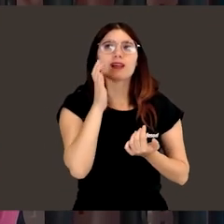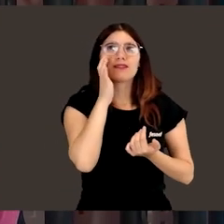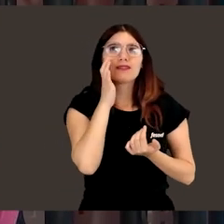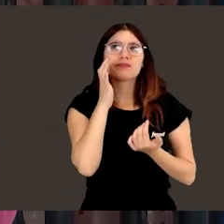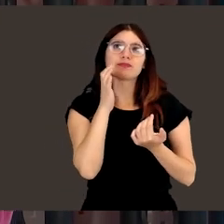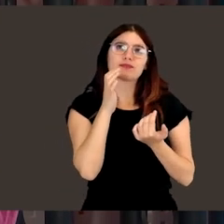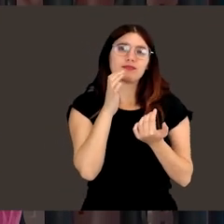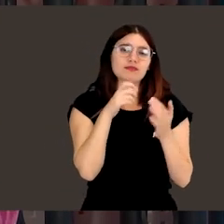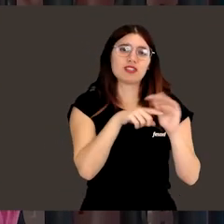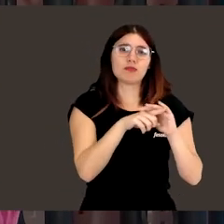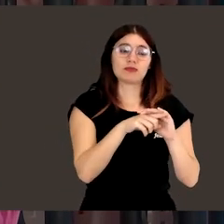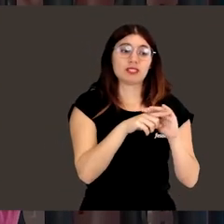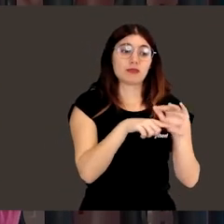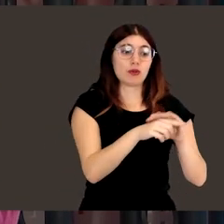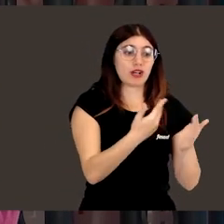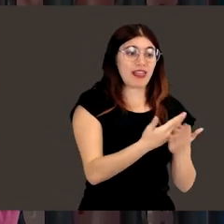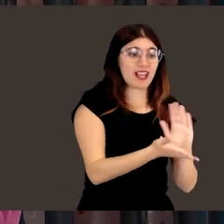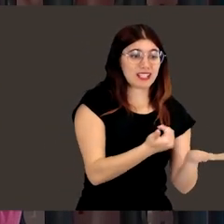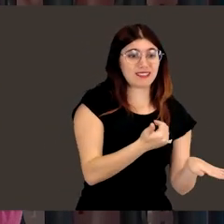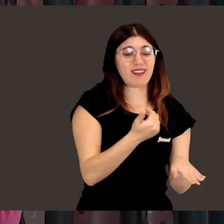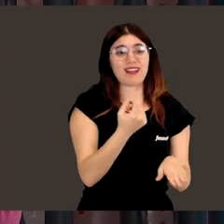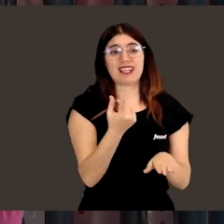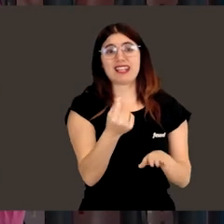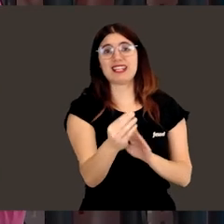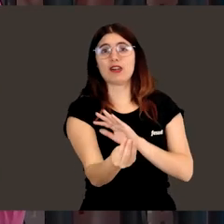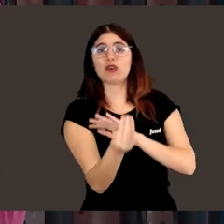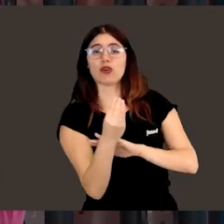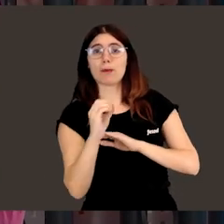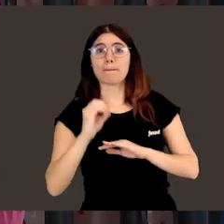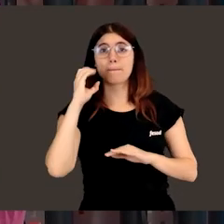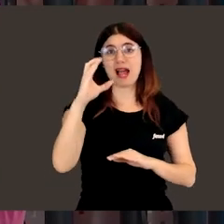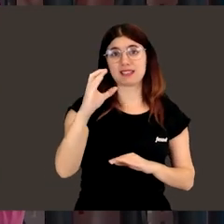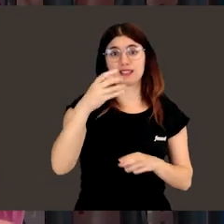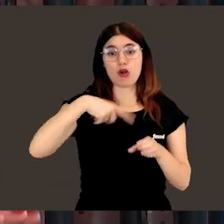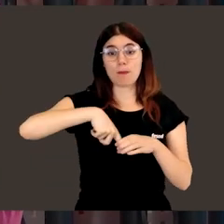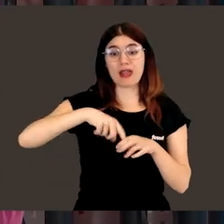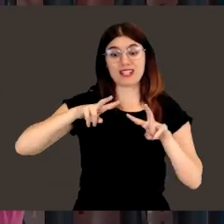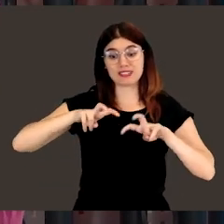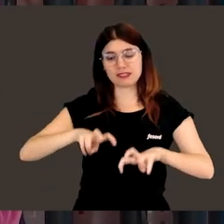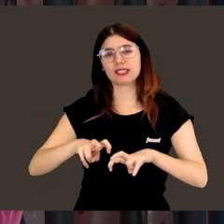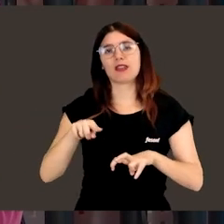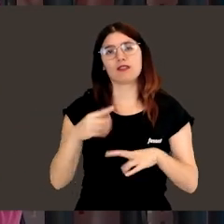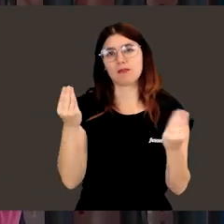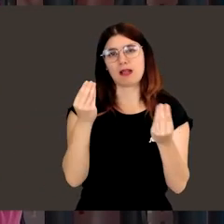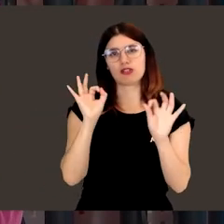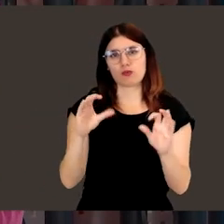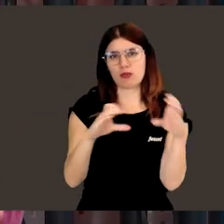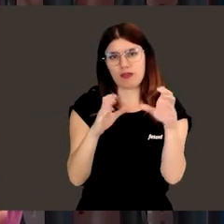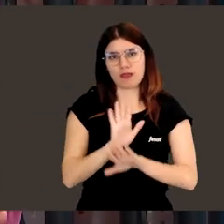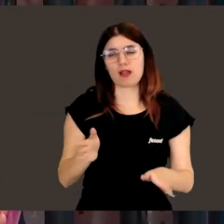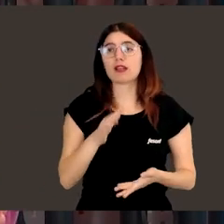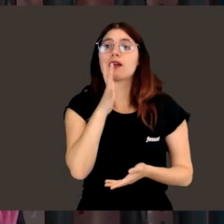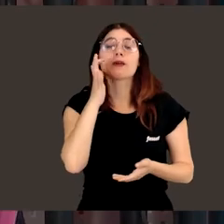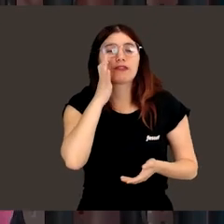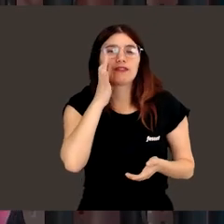Pero si os quitaron un poco de burocracia y ese dinero o esas plazas las pusieron en investigación, nos sirven